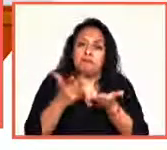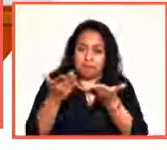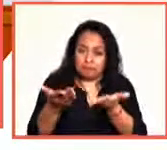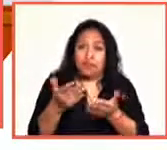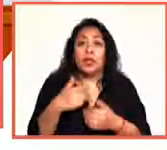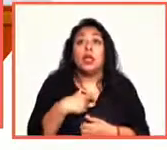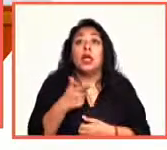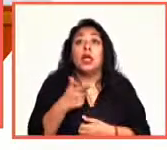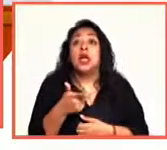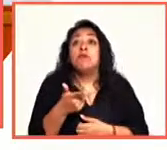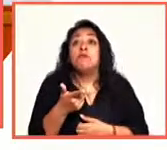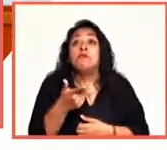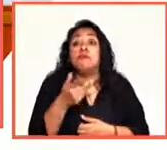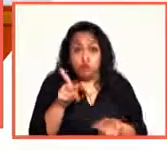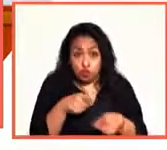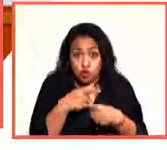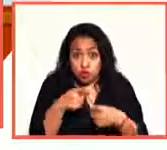producción, música, no nos va, ya nos vemos.